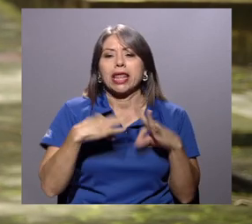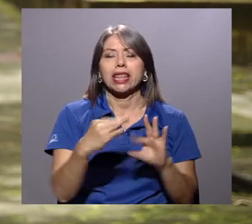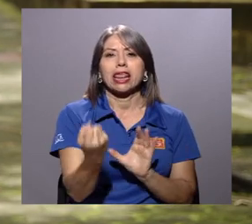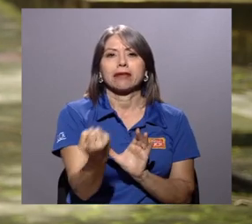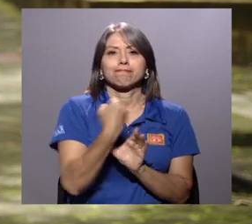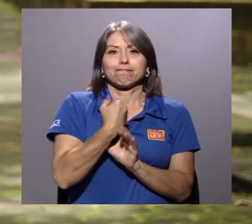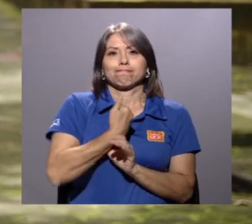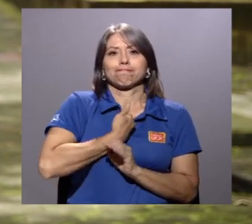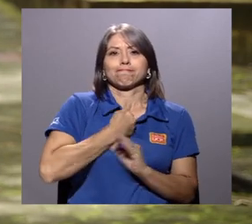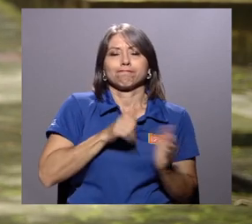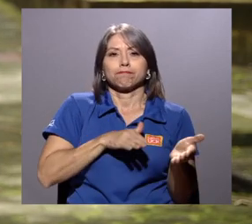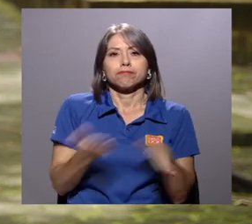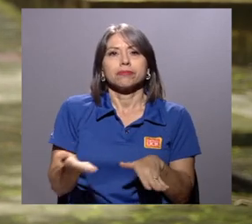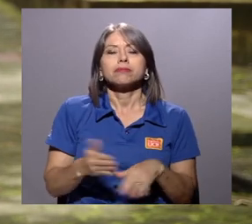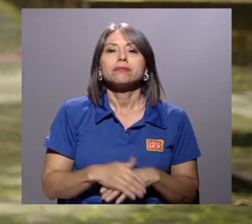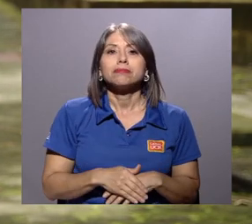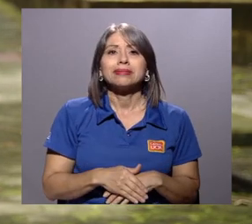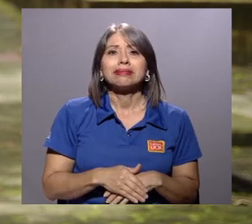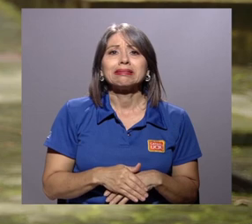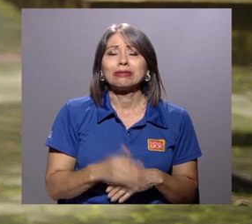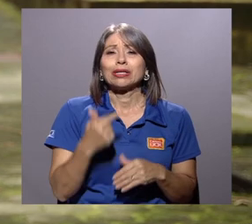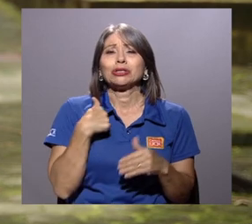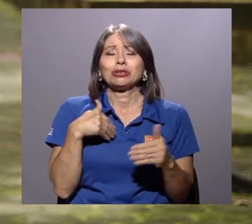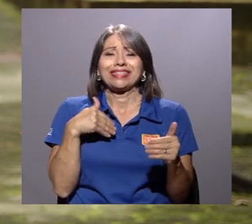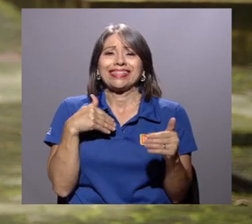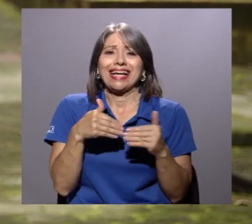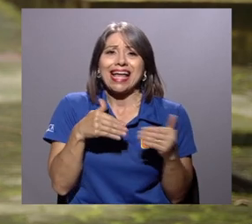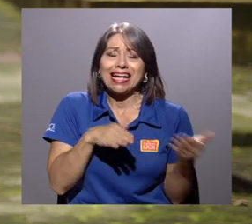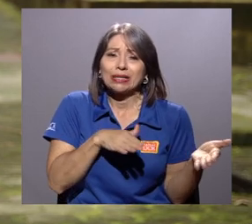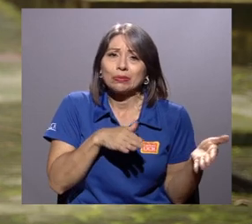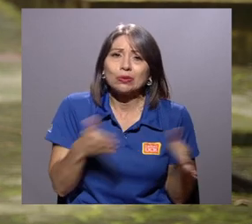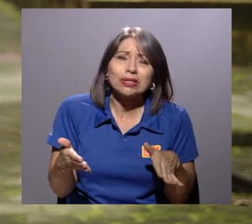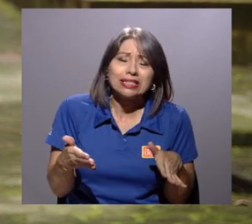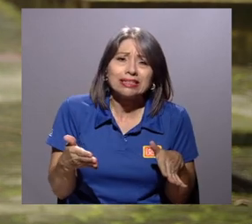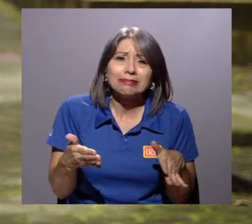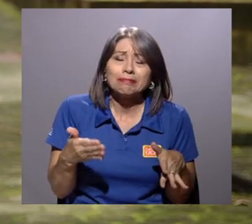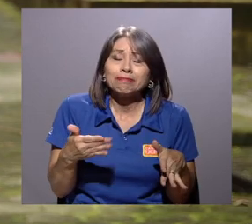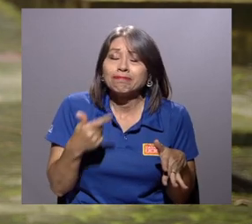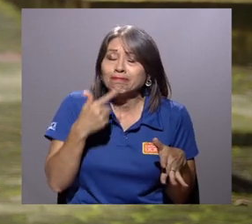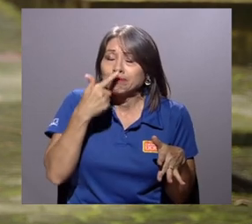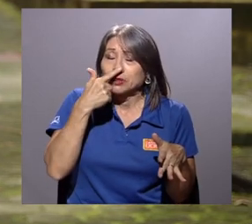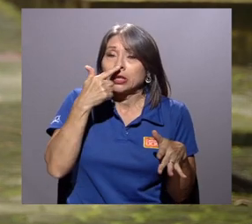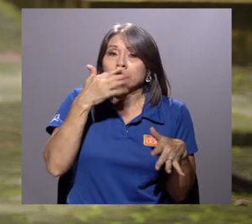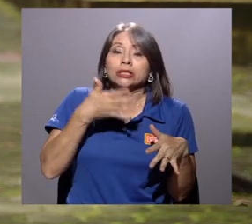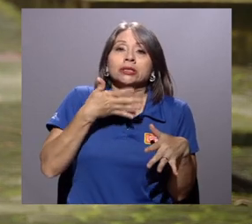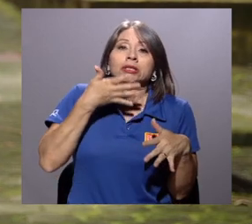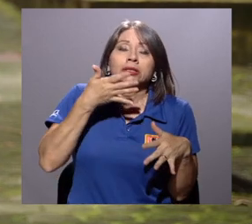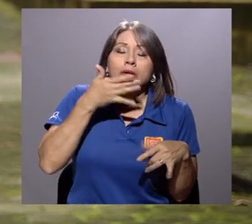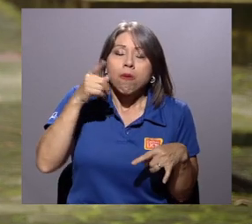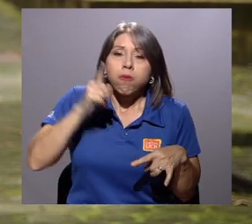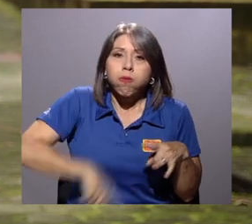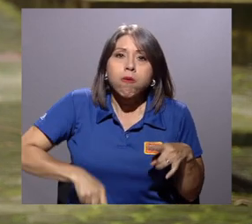suicidarme, cuando estaba a punto de morir, cuando ya no podía respirar,